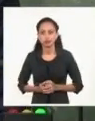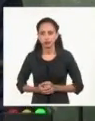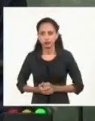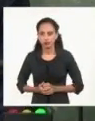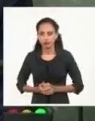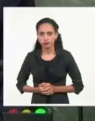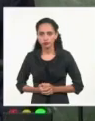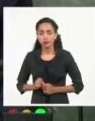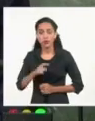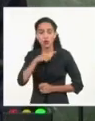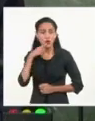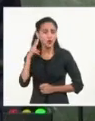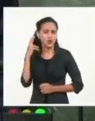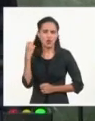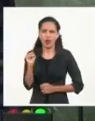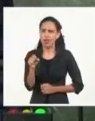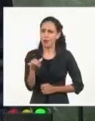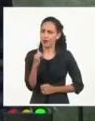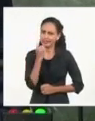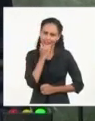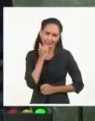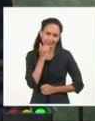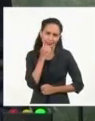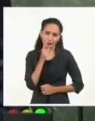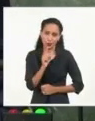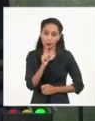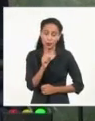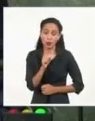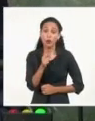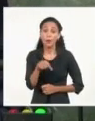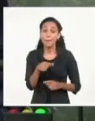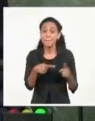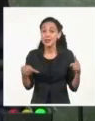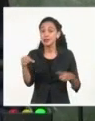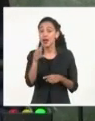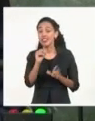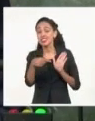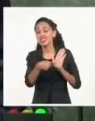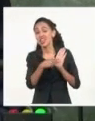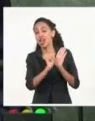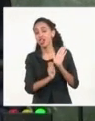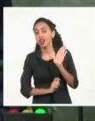Rusia ha violado descaradamente los principios fundamentales de la Carta de las Naciones Unidas.